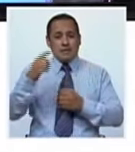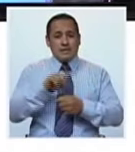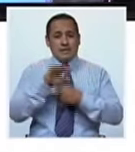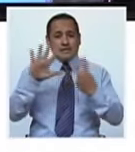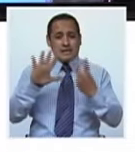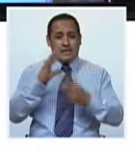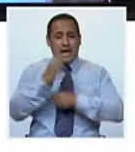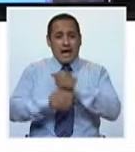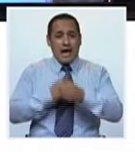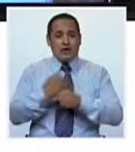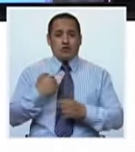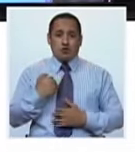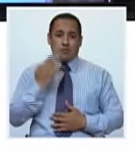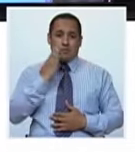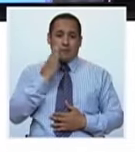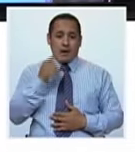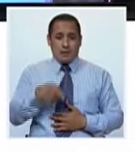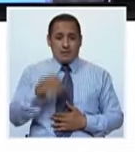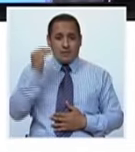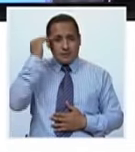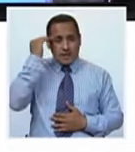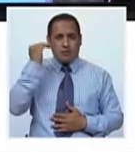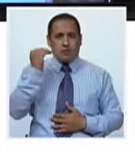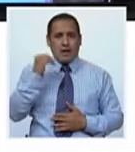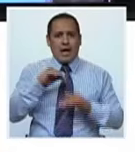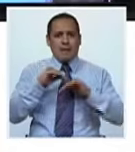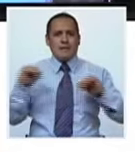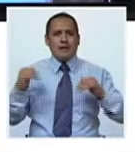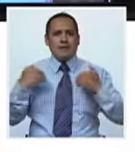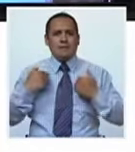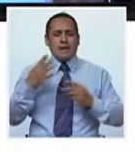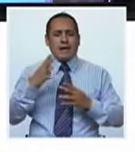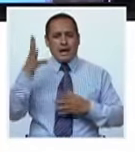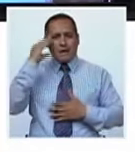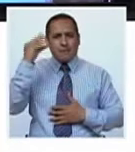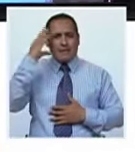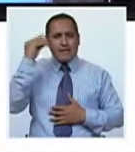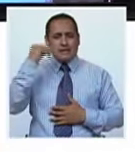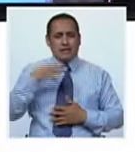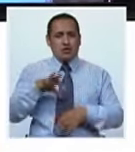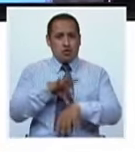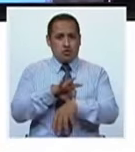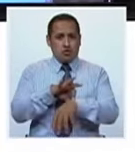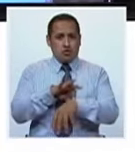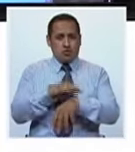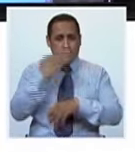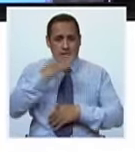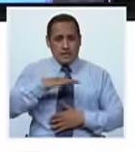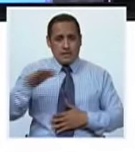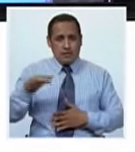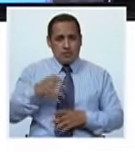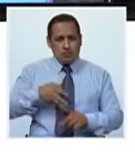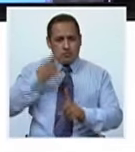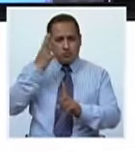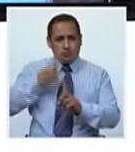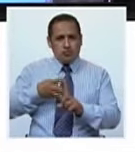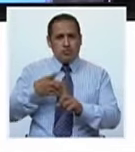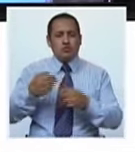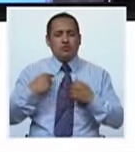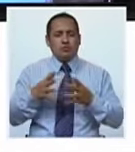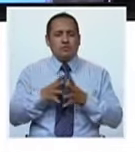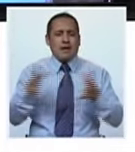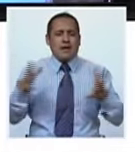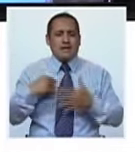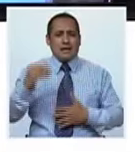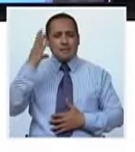17 años de experiencia de mamá, aparte de mi experiencia de médico, de pediatra, de genetista, en fin,